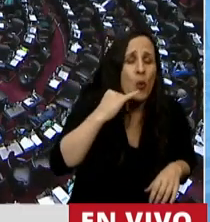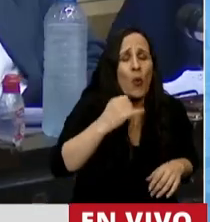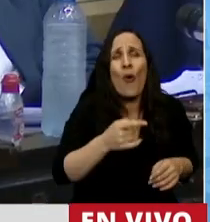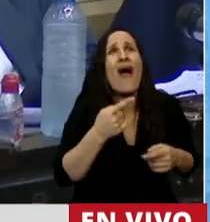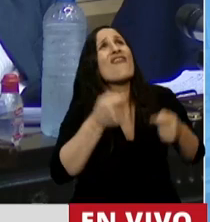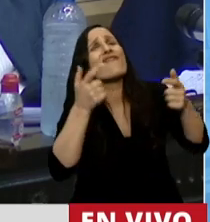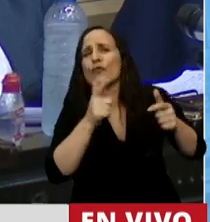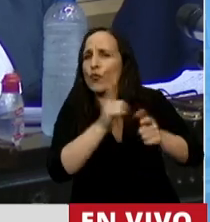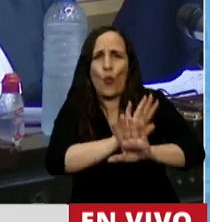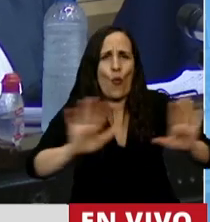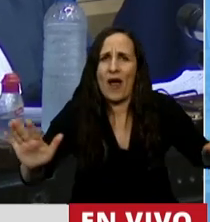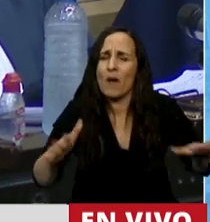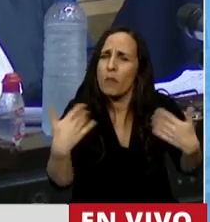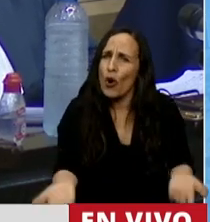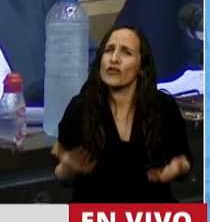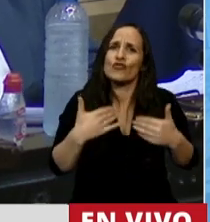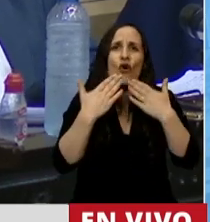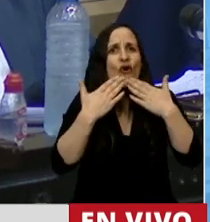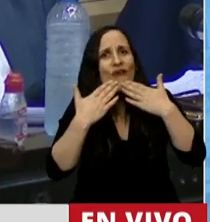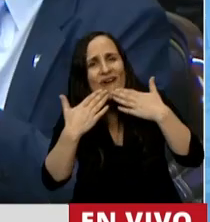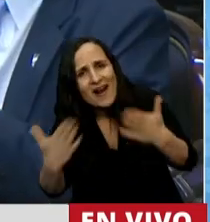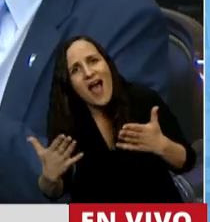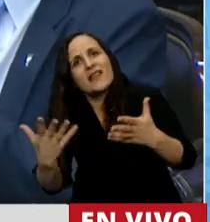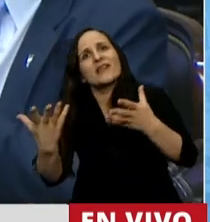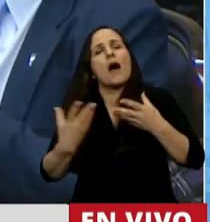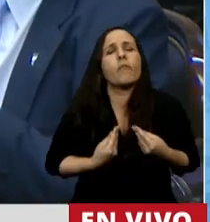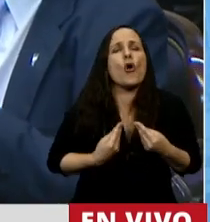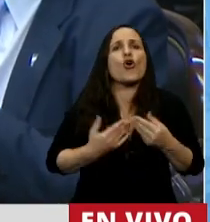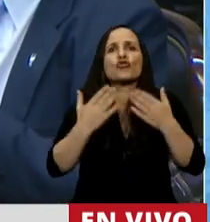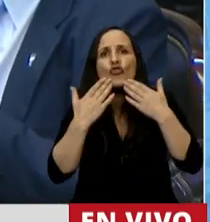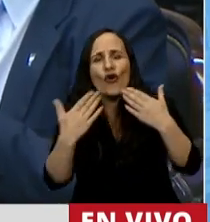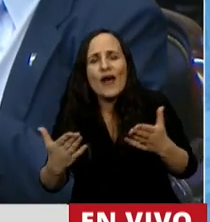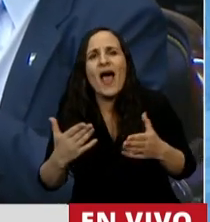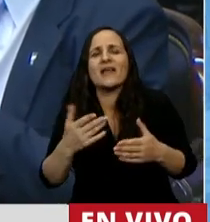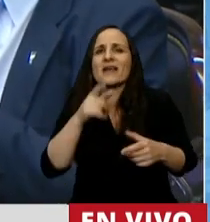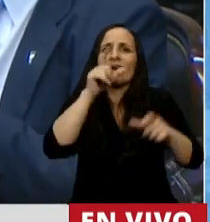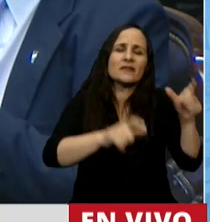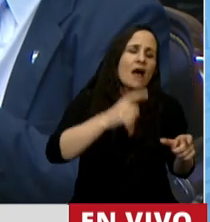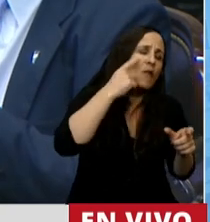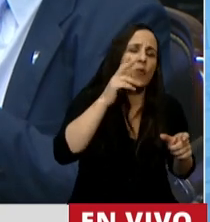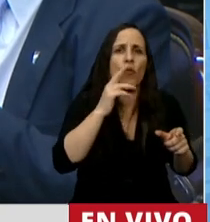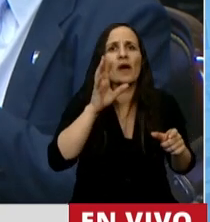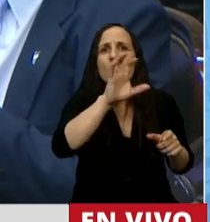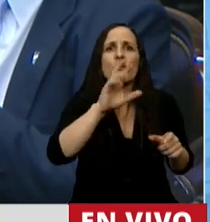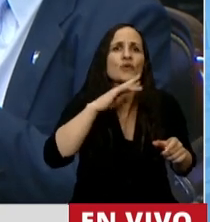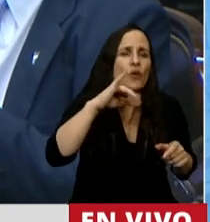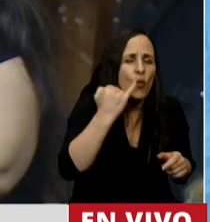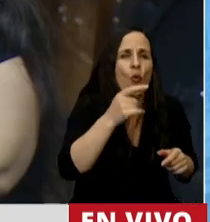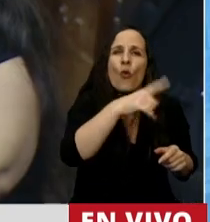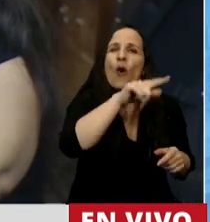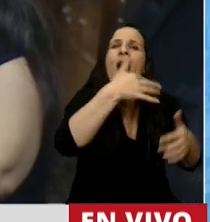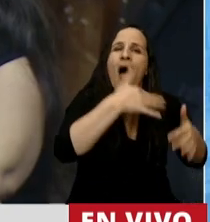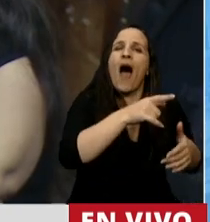agradecer el apoyo, el reconocimiento de los jujeños y jujeñas que entienden que esta ley es necesaria.